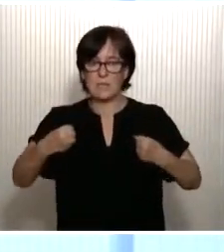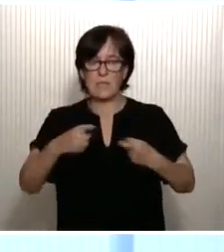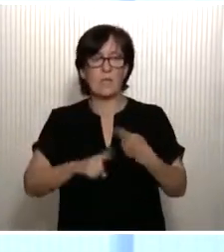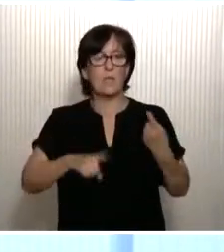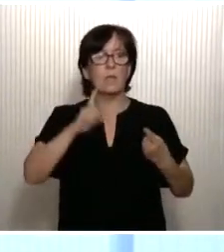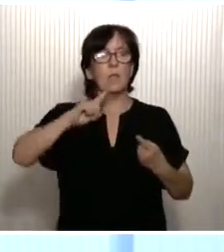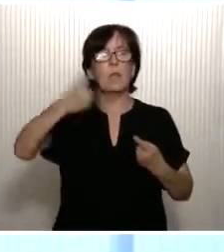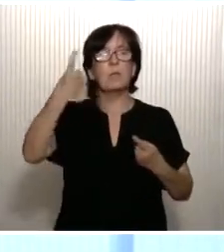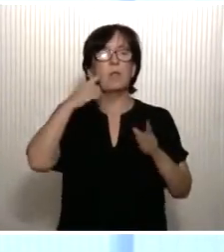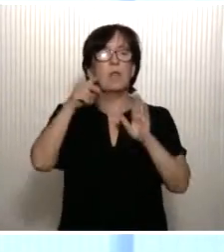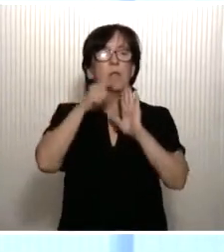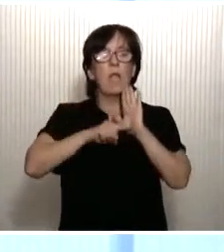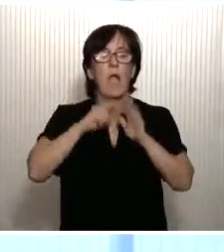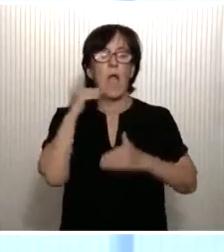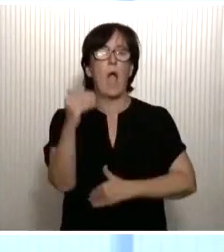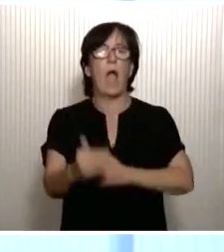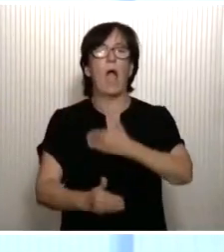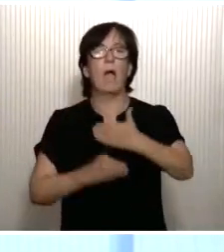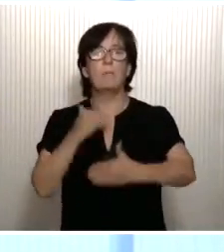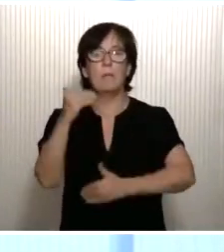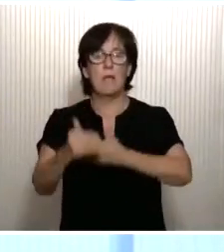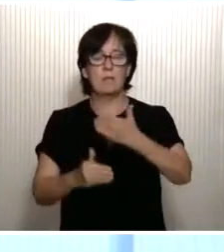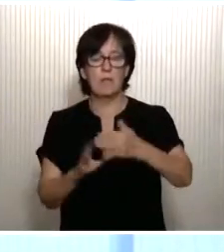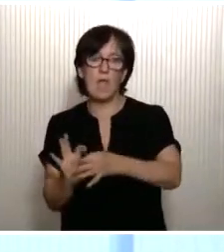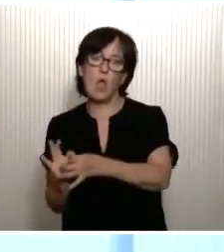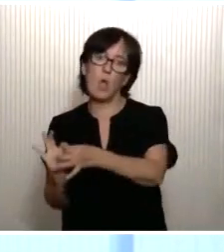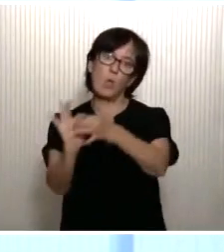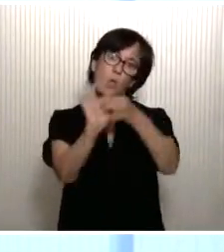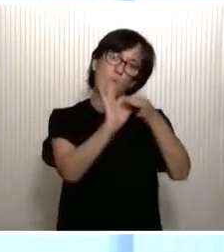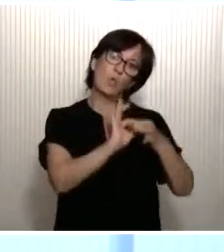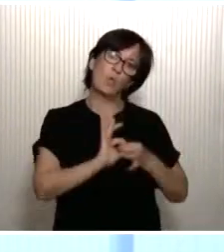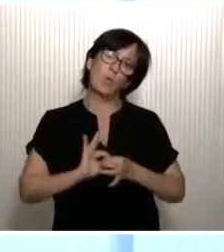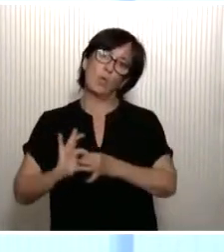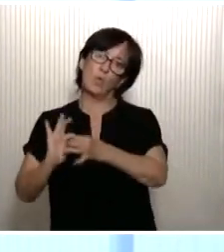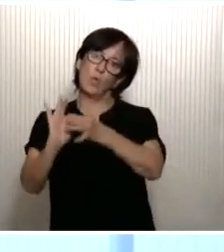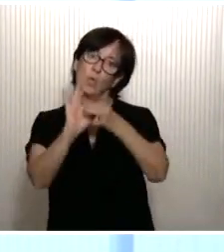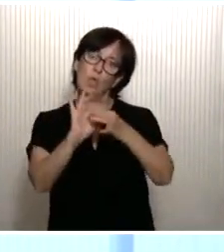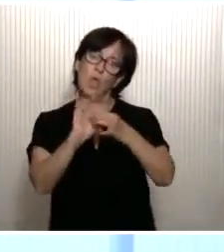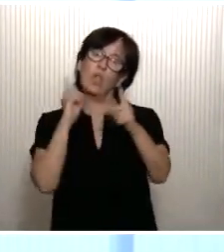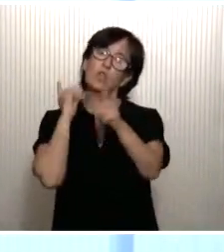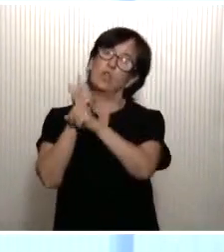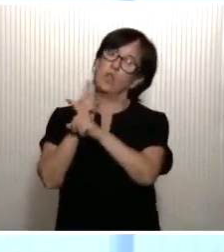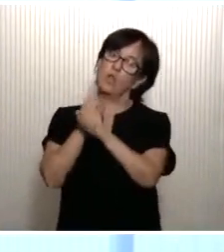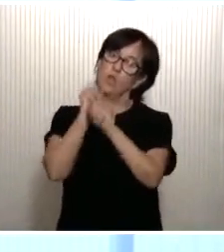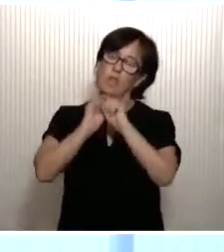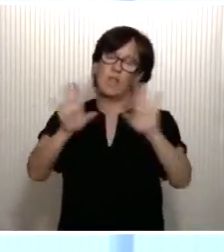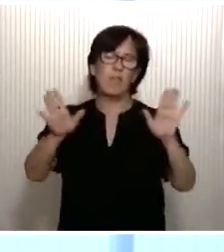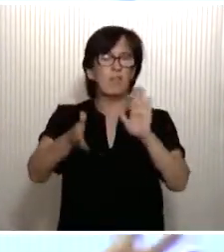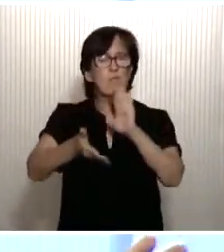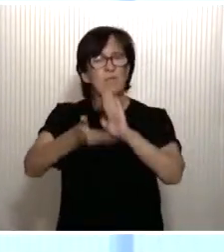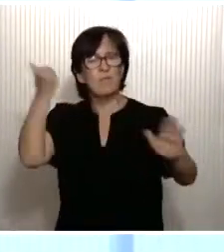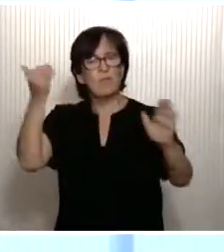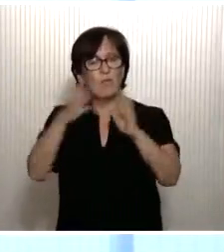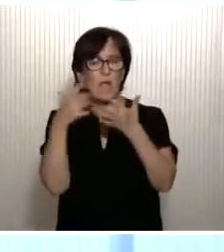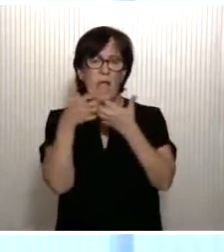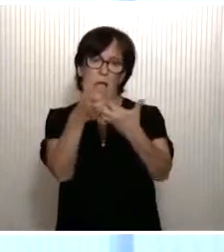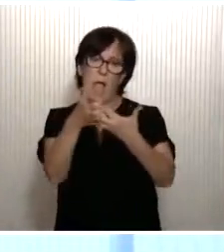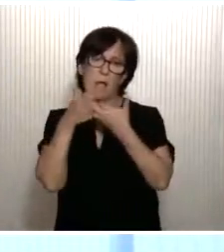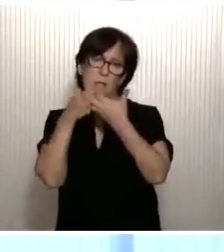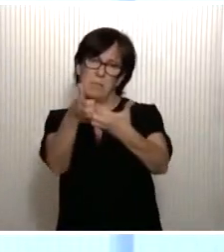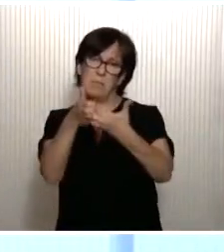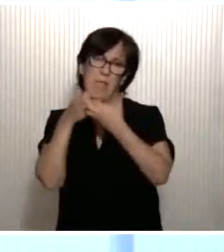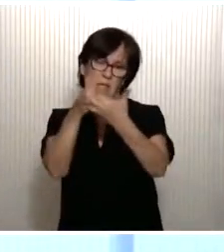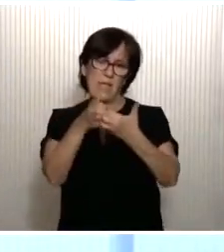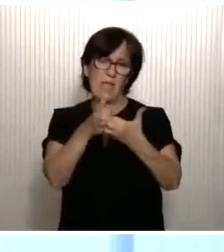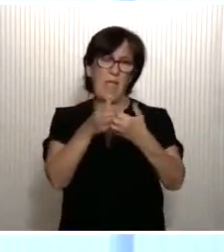La primera condición es avanzar en la unidad frente a la pandemia. Desterrar la pelea partidista de la lucha